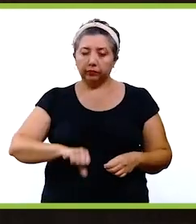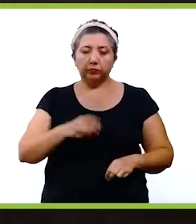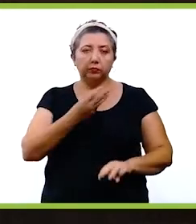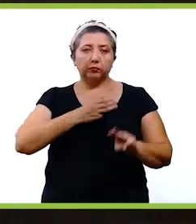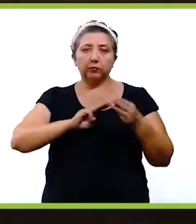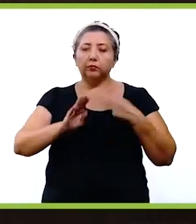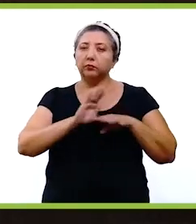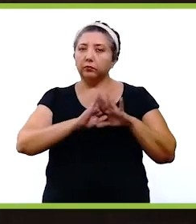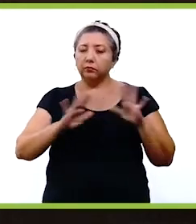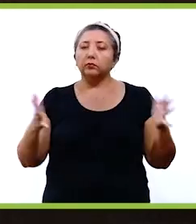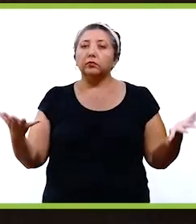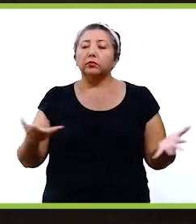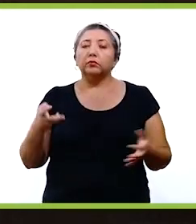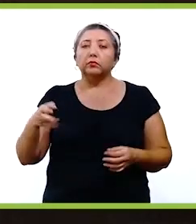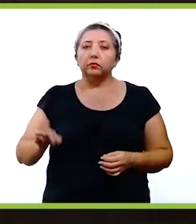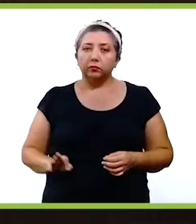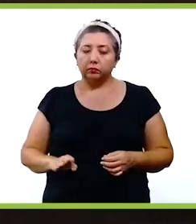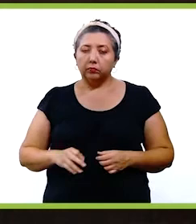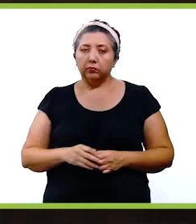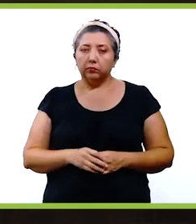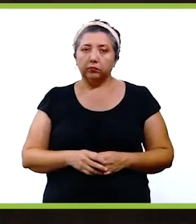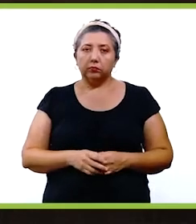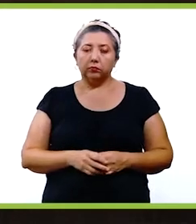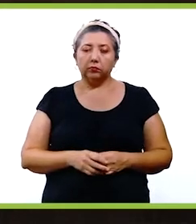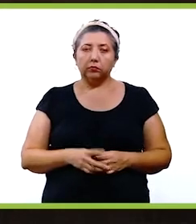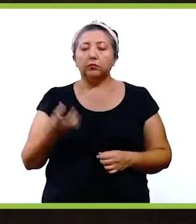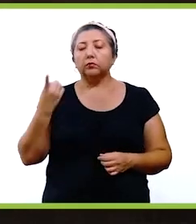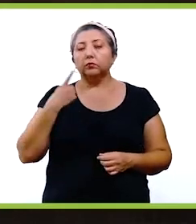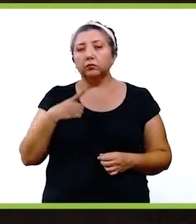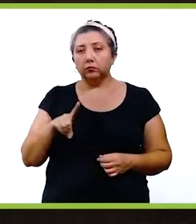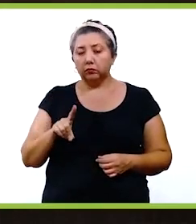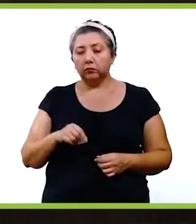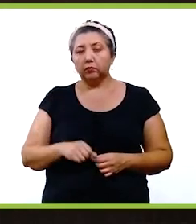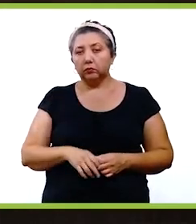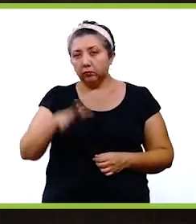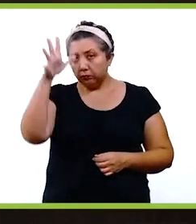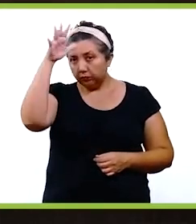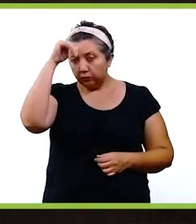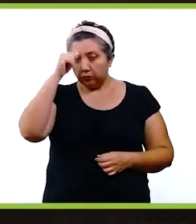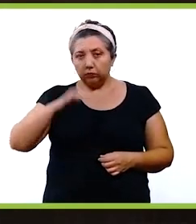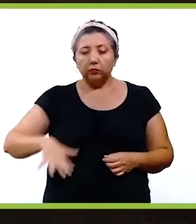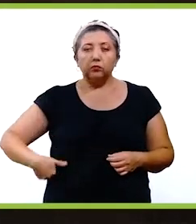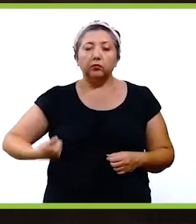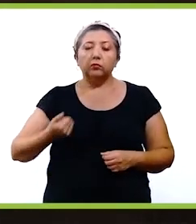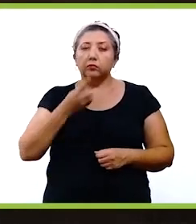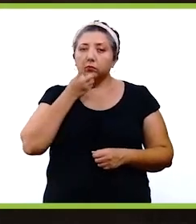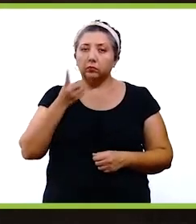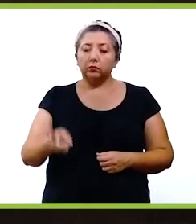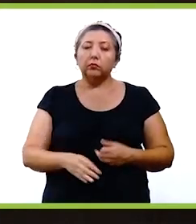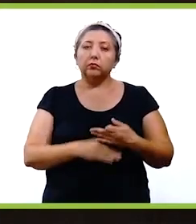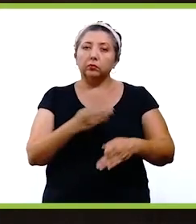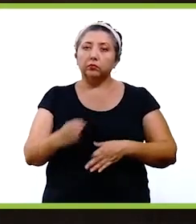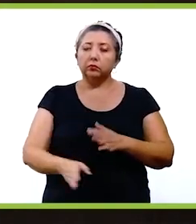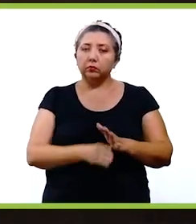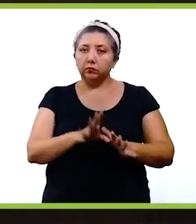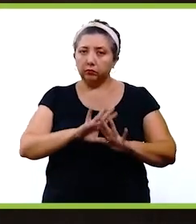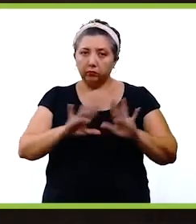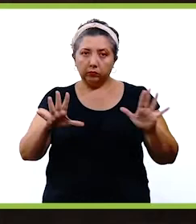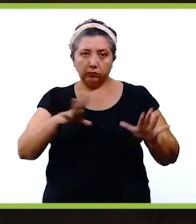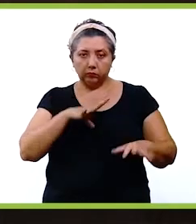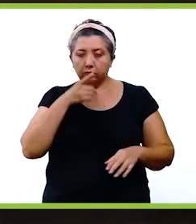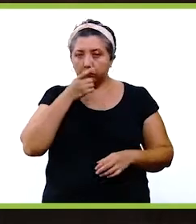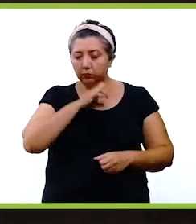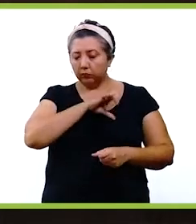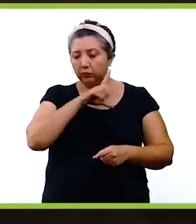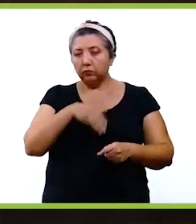en el mundo ya se hace este tipo de sinergias para poder aprovechar la infraestructura existente,